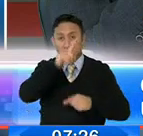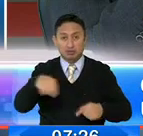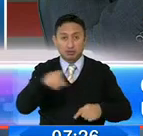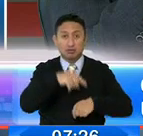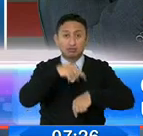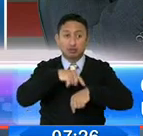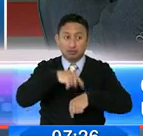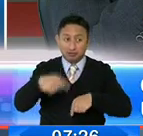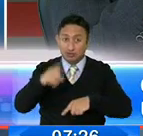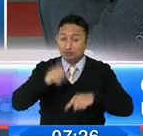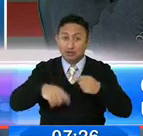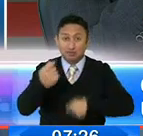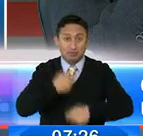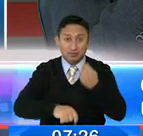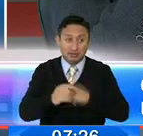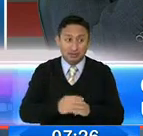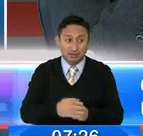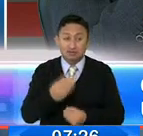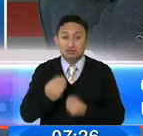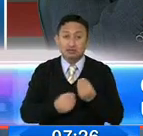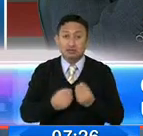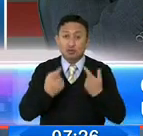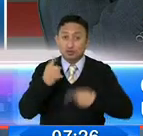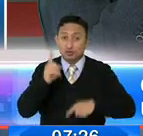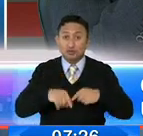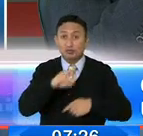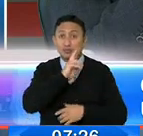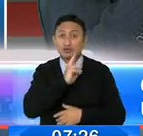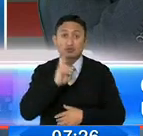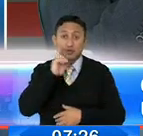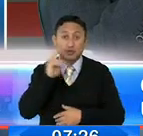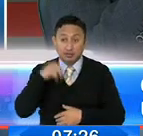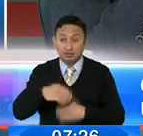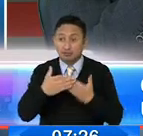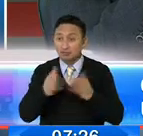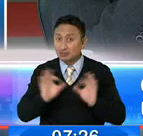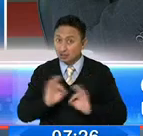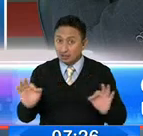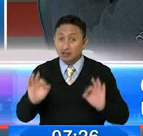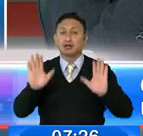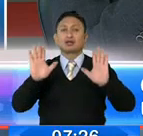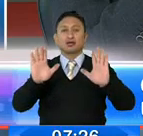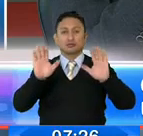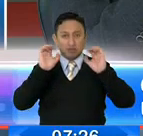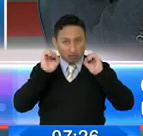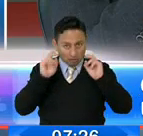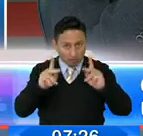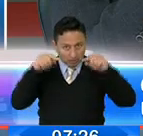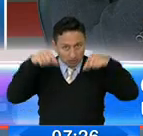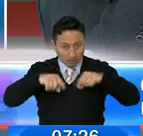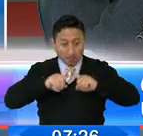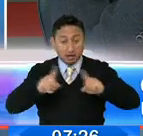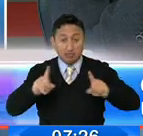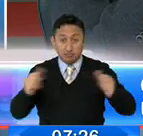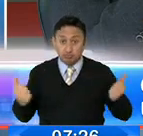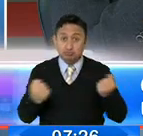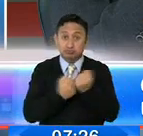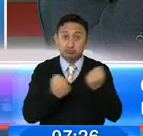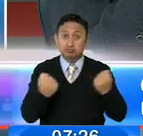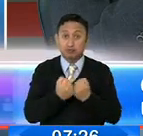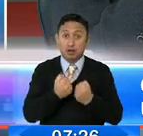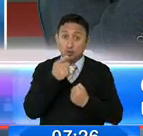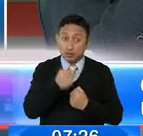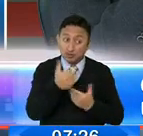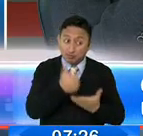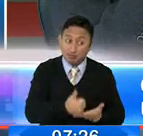porque no podemos vender, porque no podemos estar en los restaurantes, no podemos abrir. Pero ok, vamos a trabajar todos juntos, pero ustedes también tienen que darnos